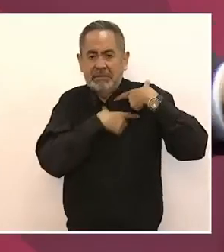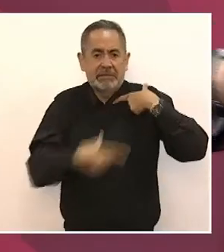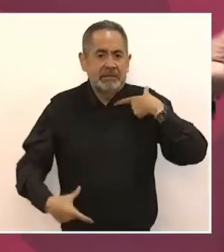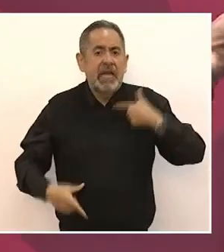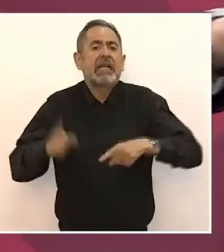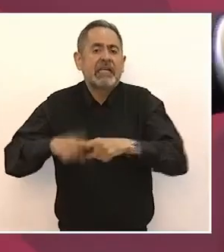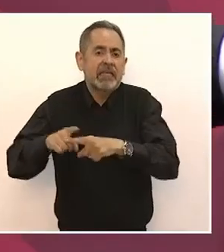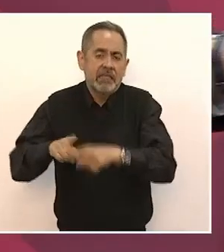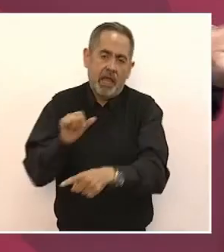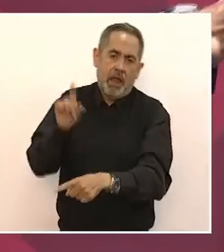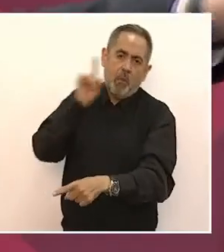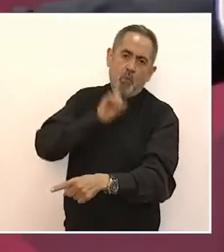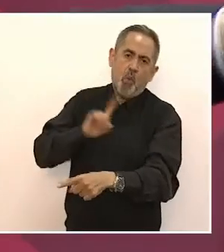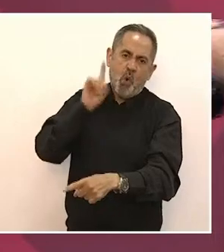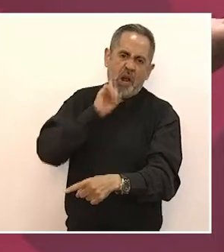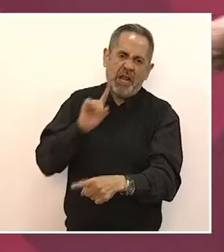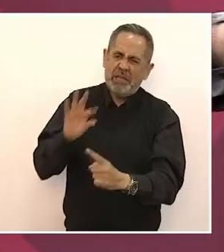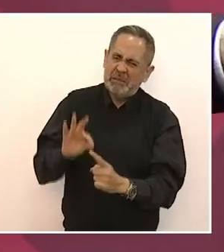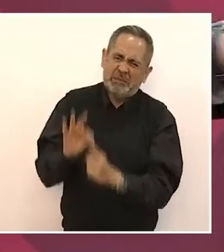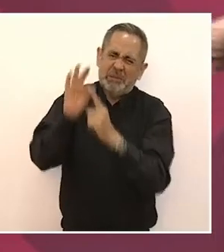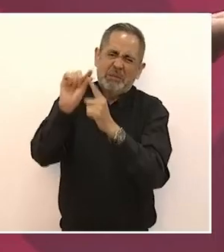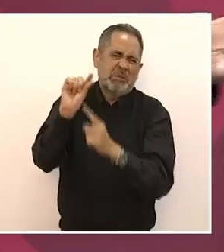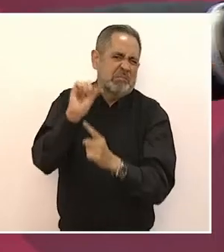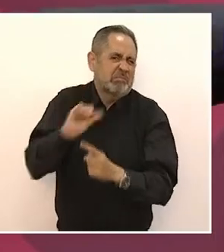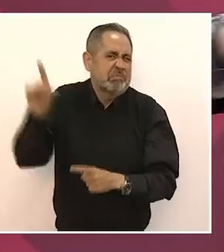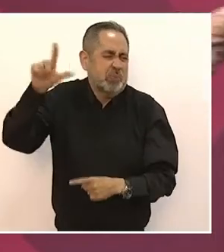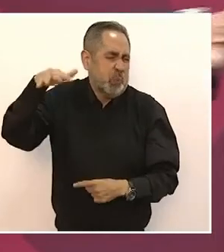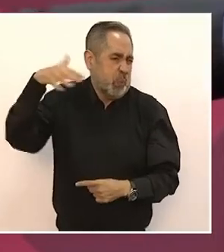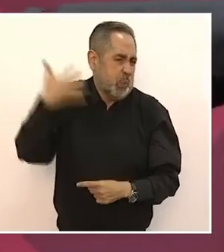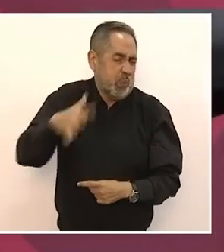una mujer excepcional, extraordinaria.